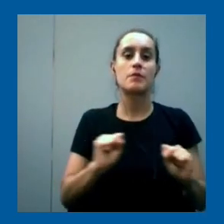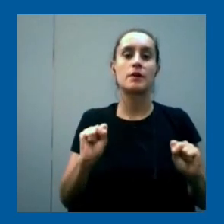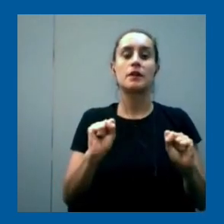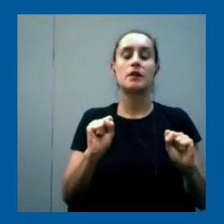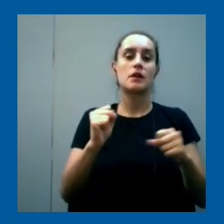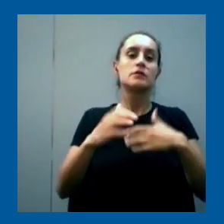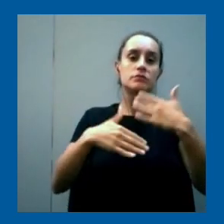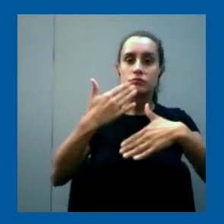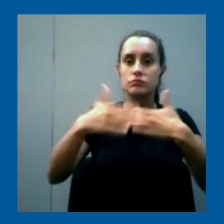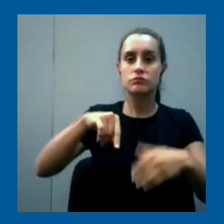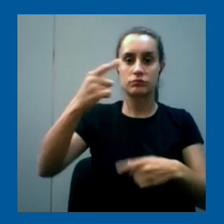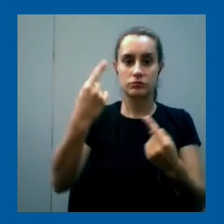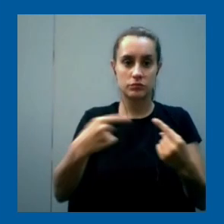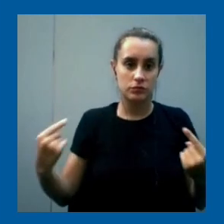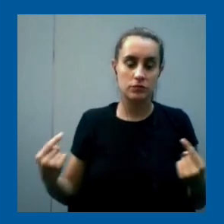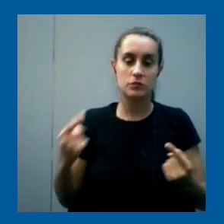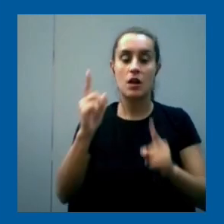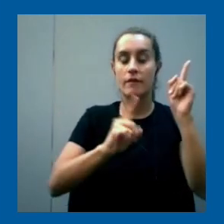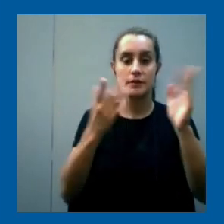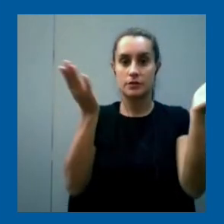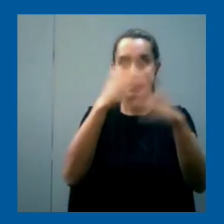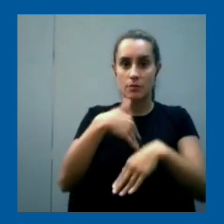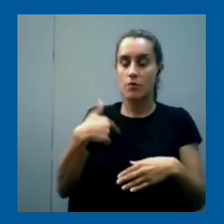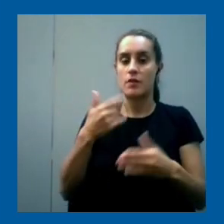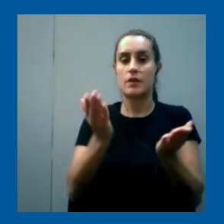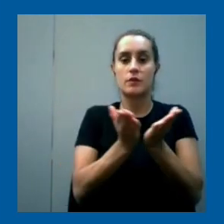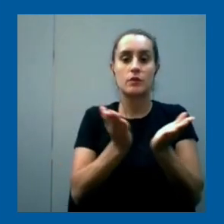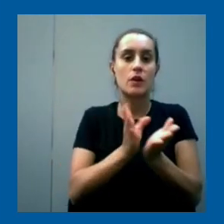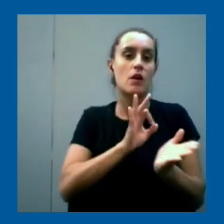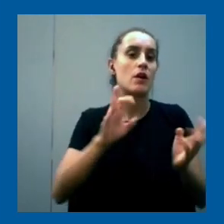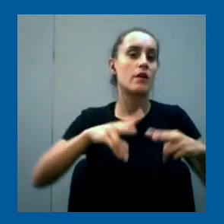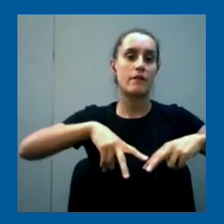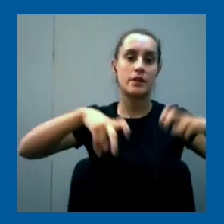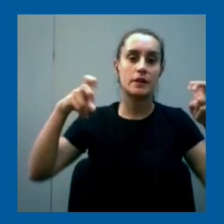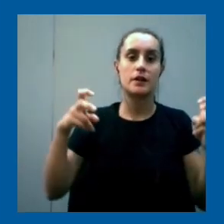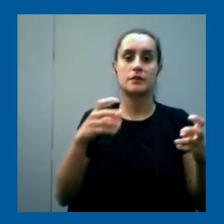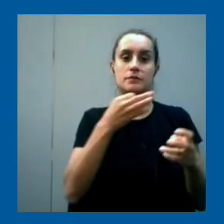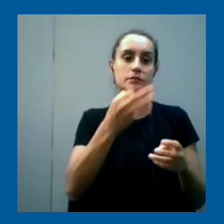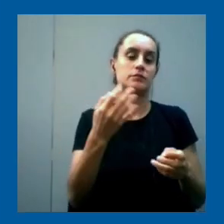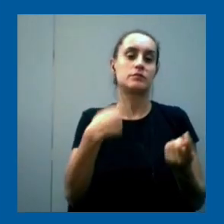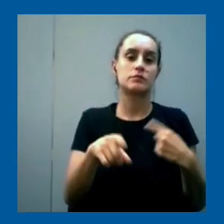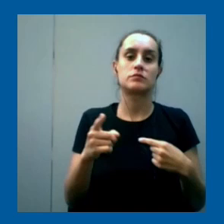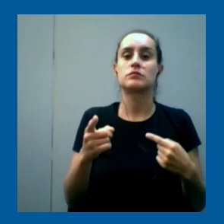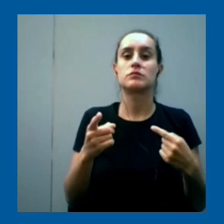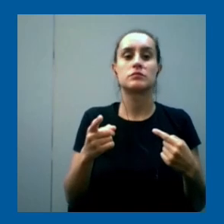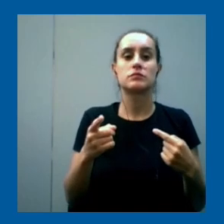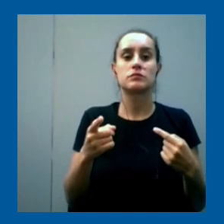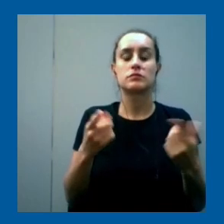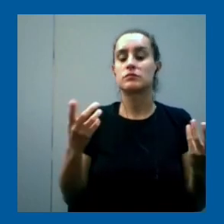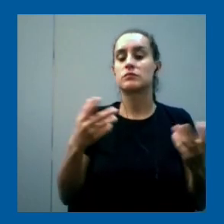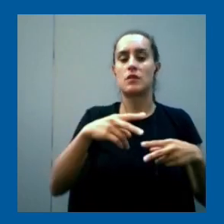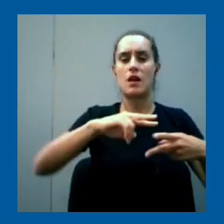que antes no se podían desarrollar y estudiar y hacer un montón de investigaciones desde el punto de vista médico ni que hablar en cuestiones de ADN genéticas